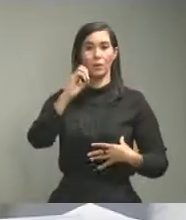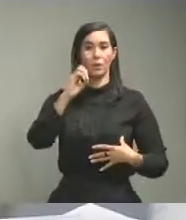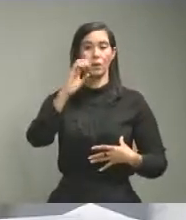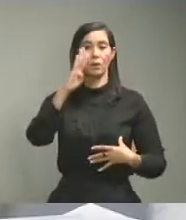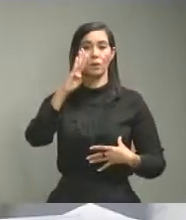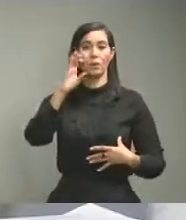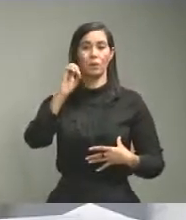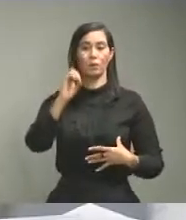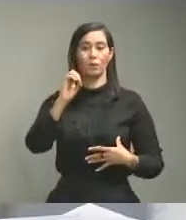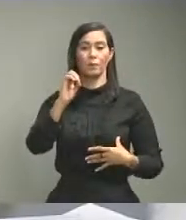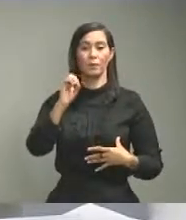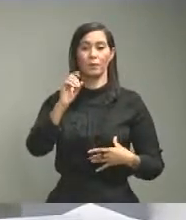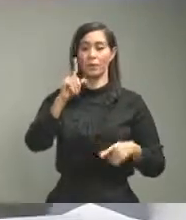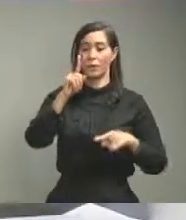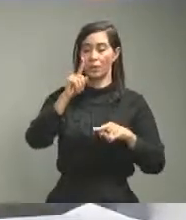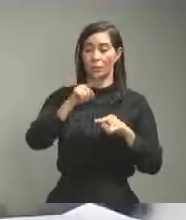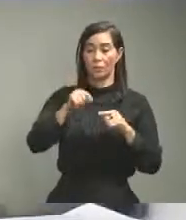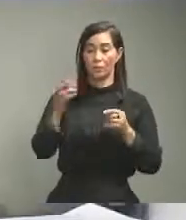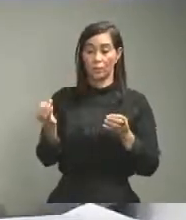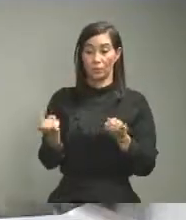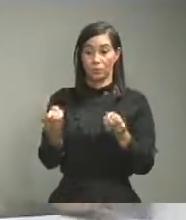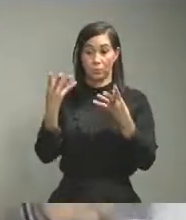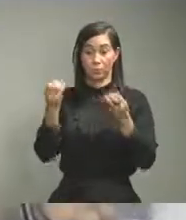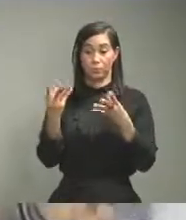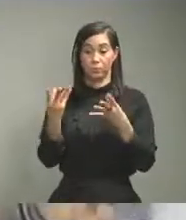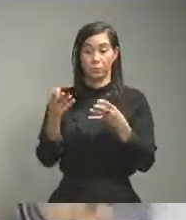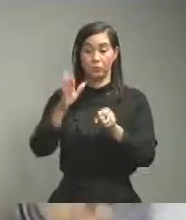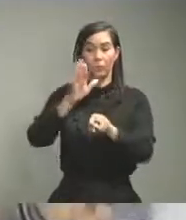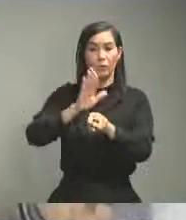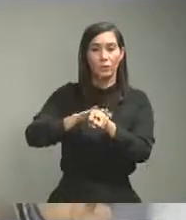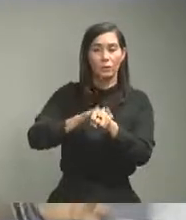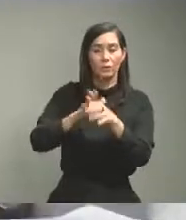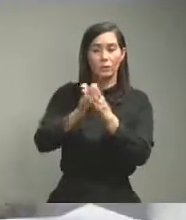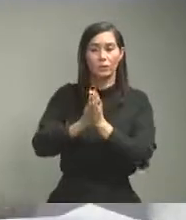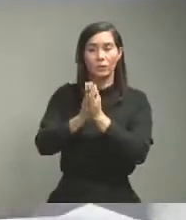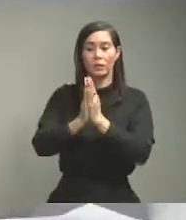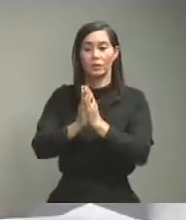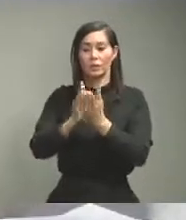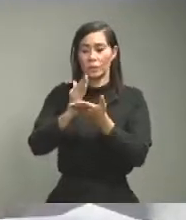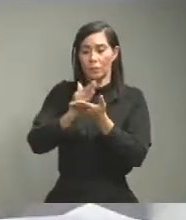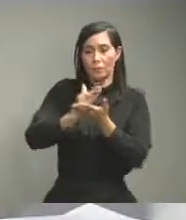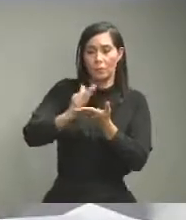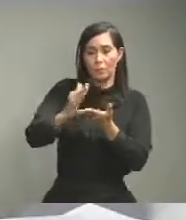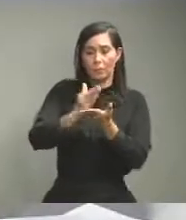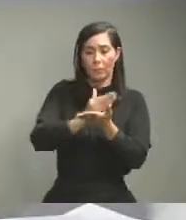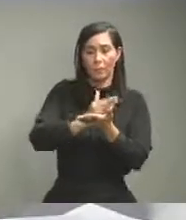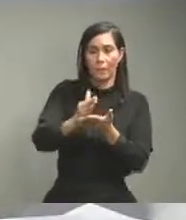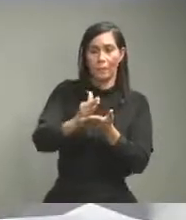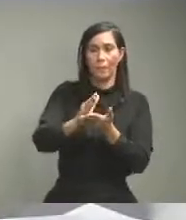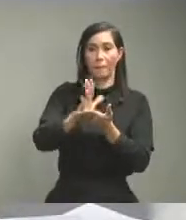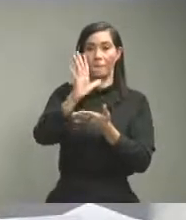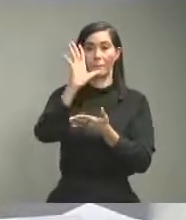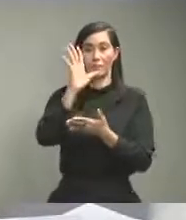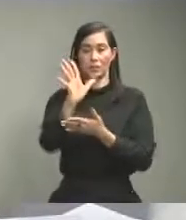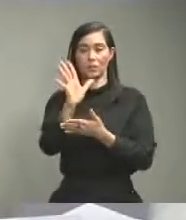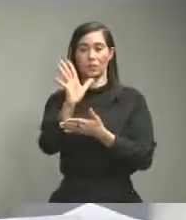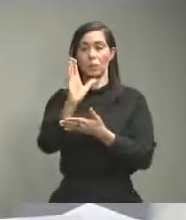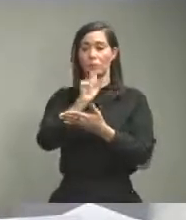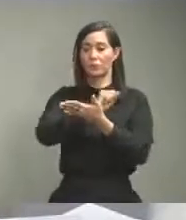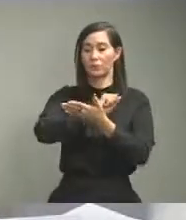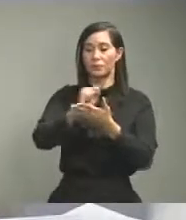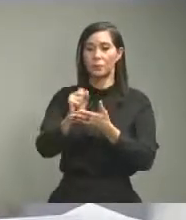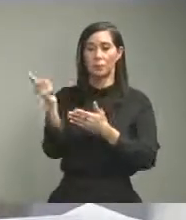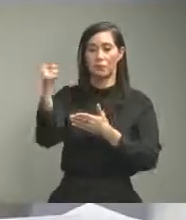suplir el total solicitado en la licitación sino 5 kits semanales